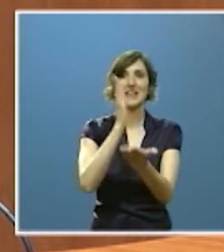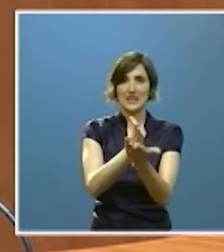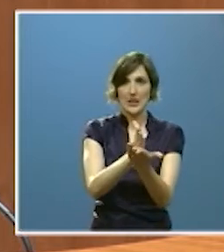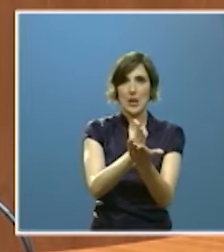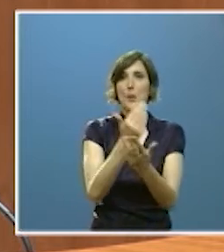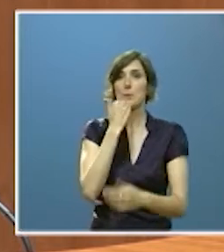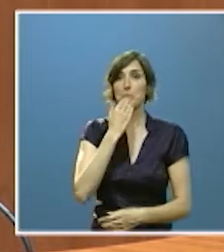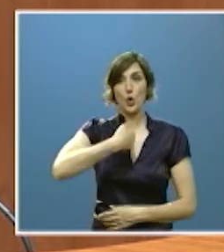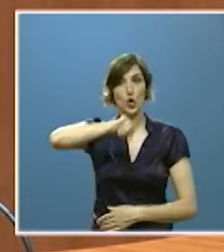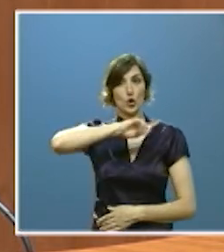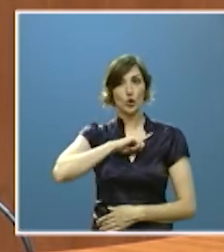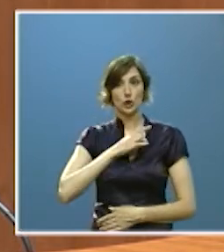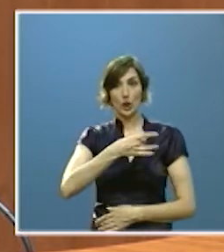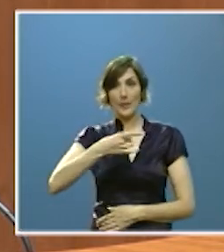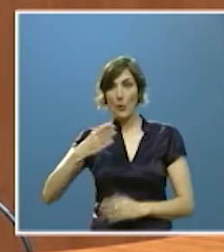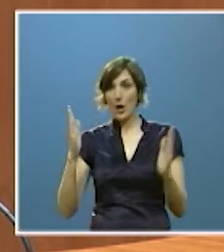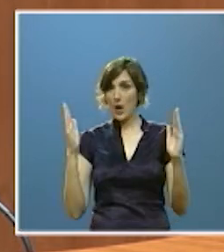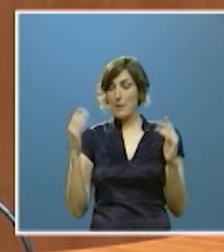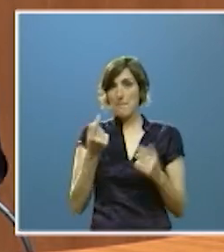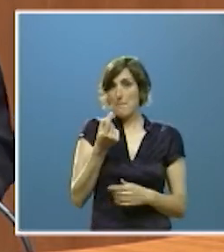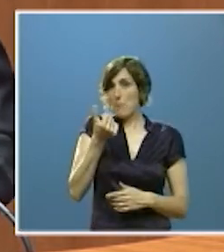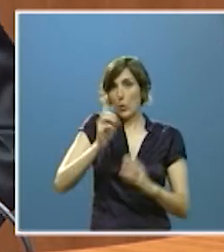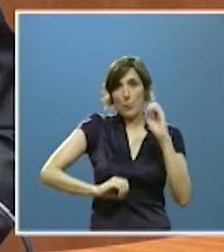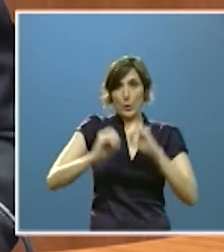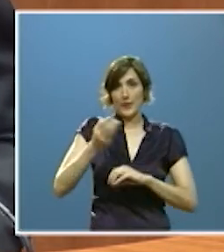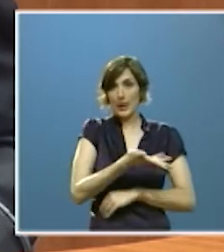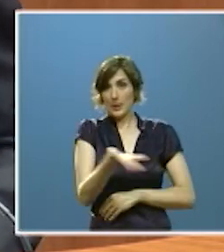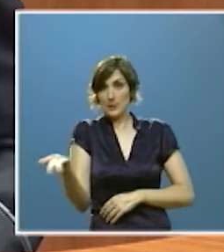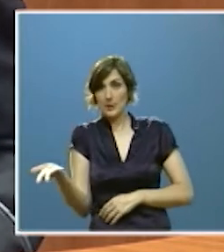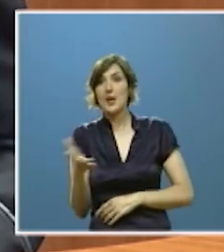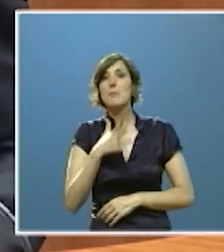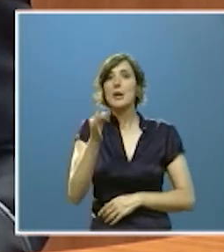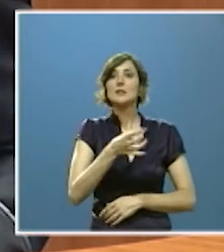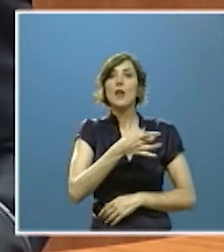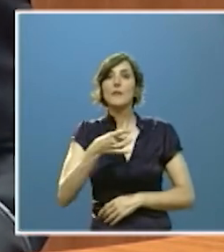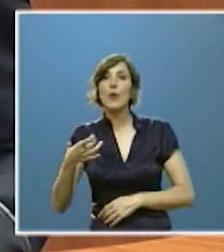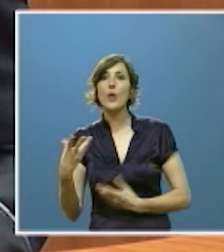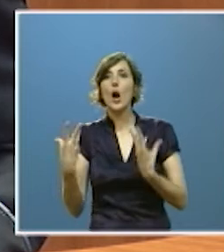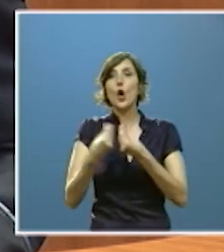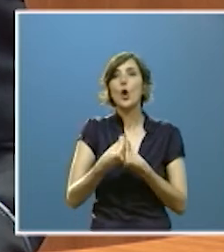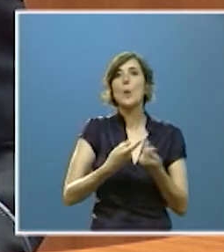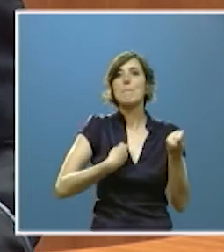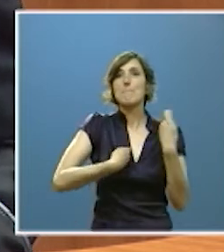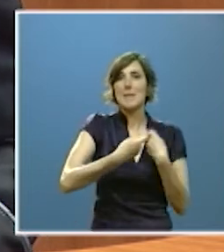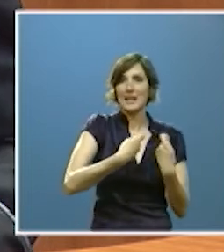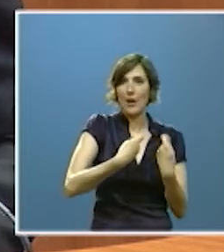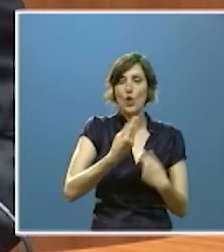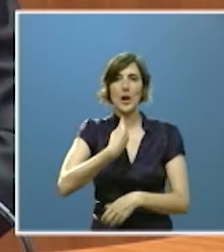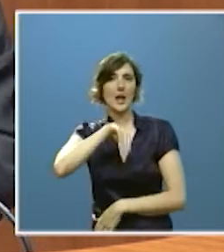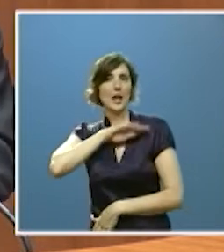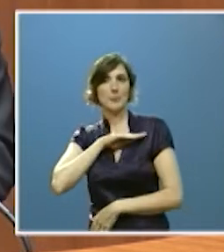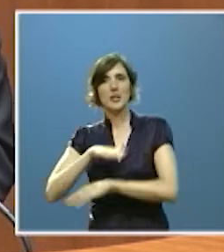nosotros estamos menos endeudados que la media y además tenemos esa deuda con el mercado más que con el Estado